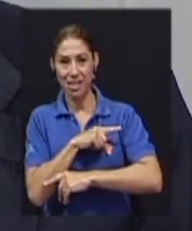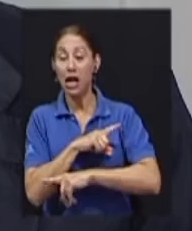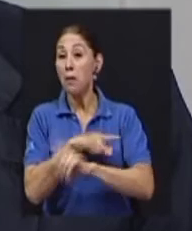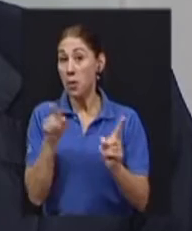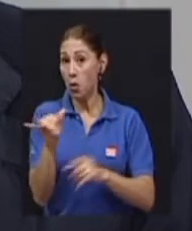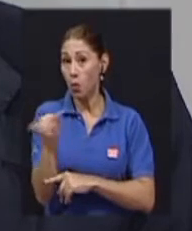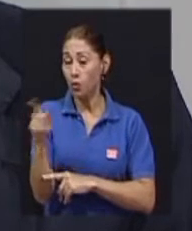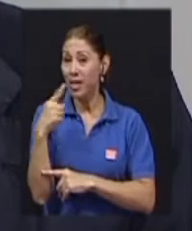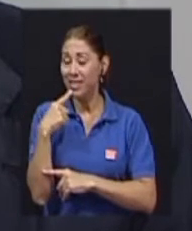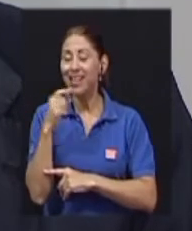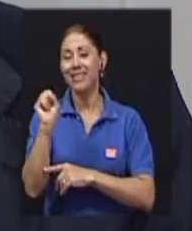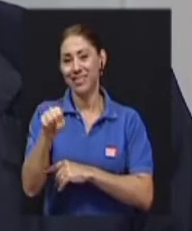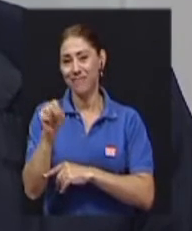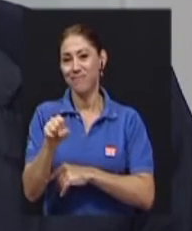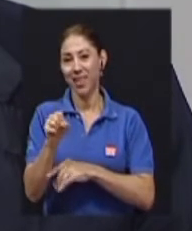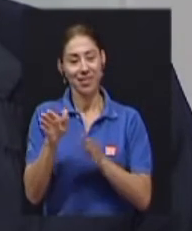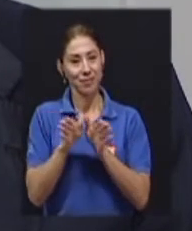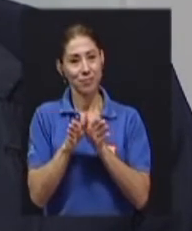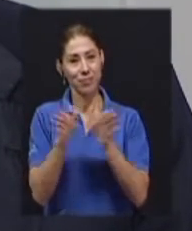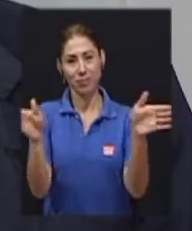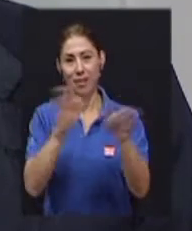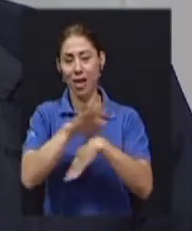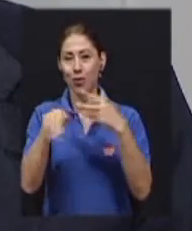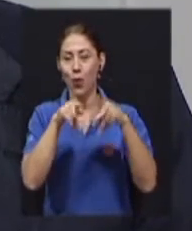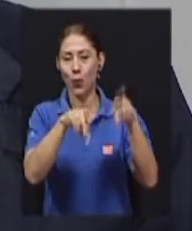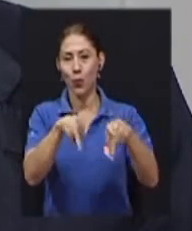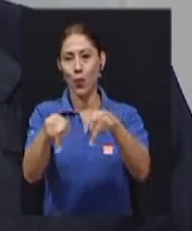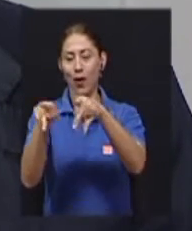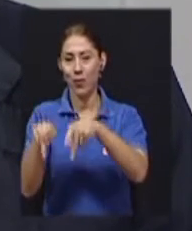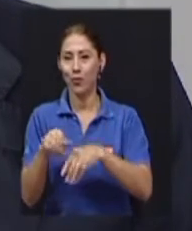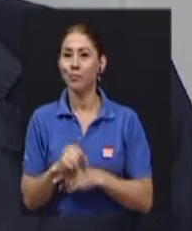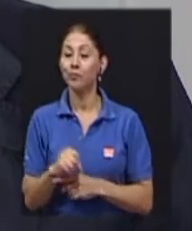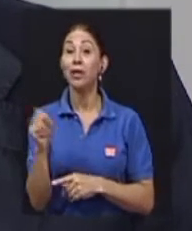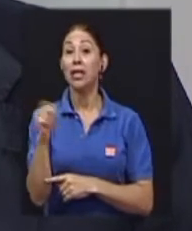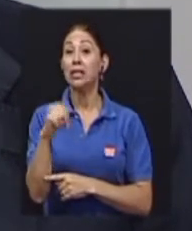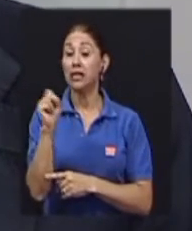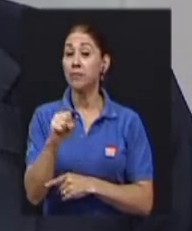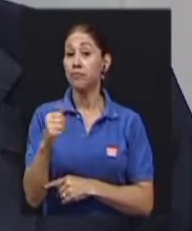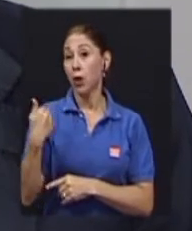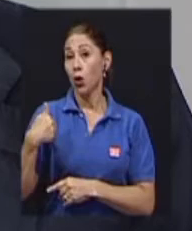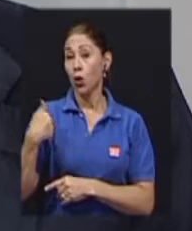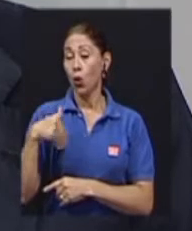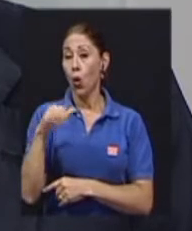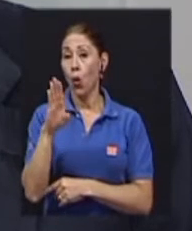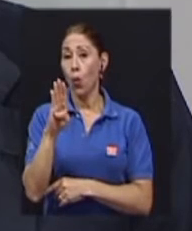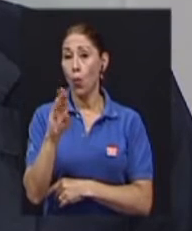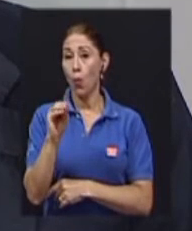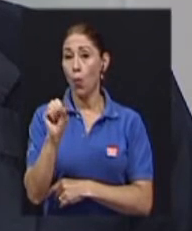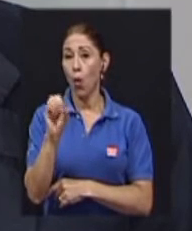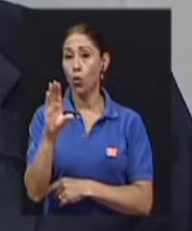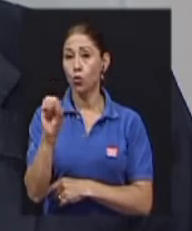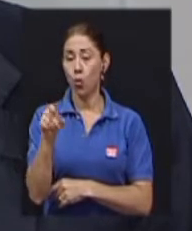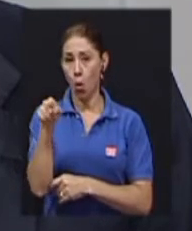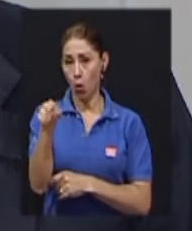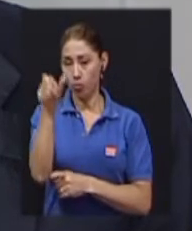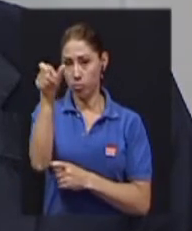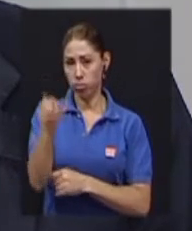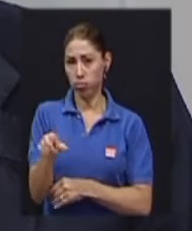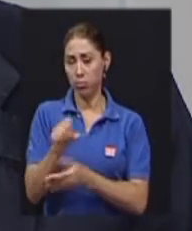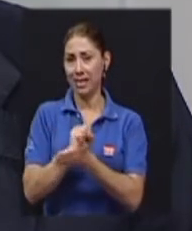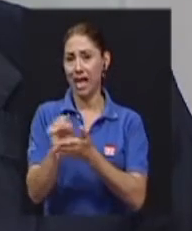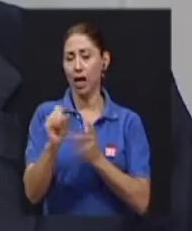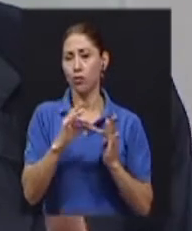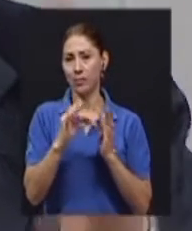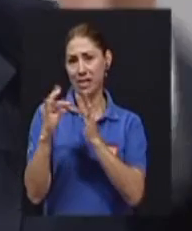decía, del pueblo. Sí, Don Bosco, pues es un santo del todo especial. Yo